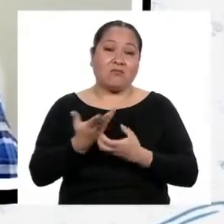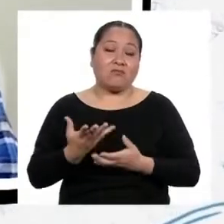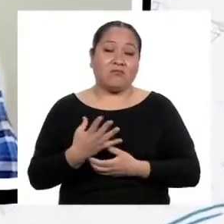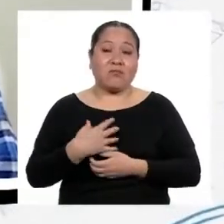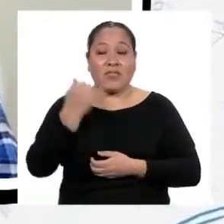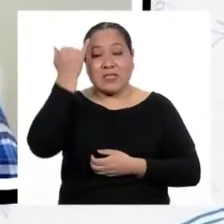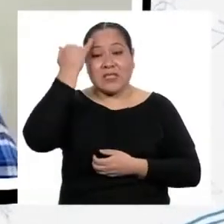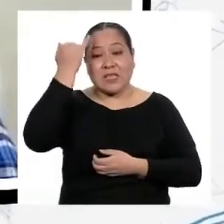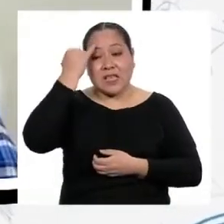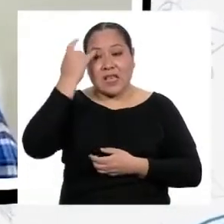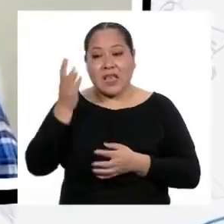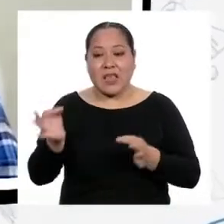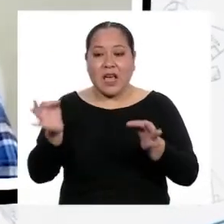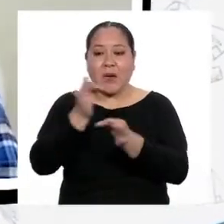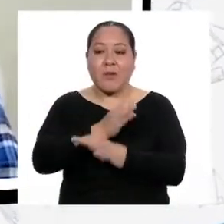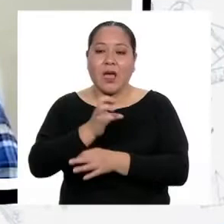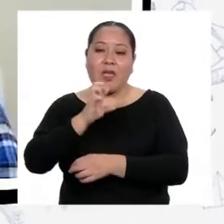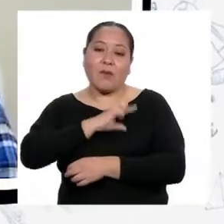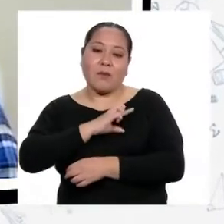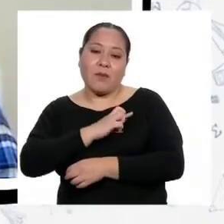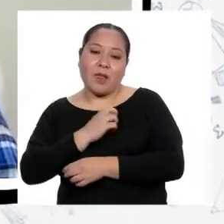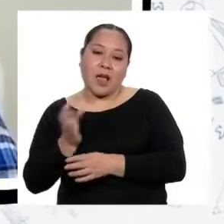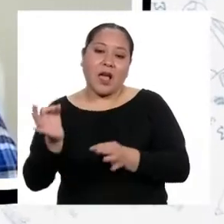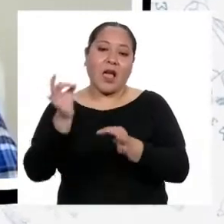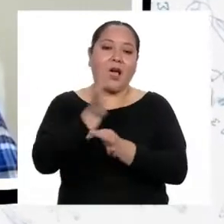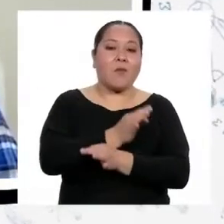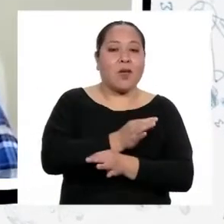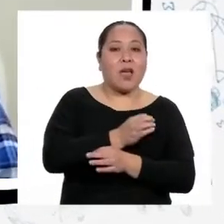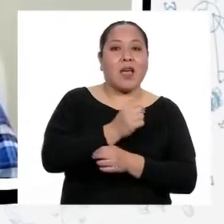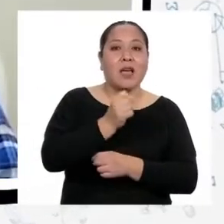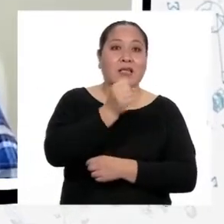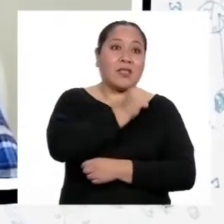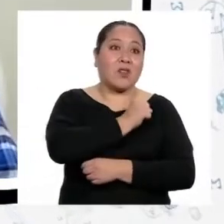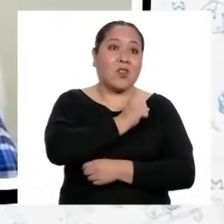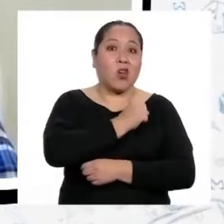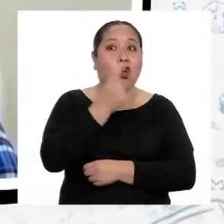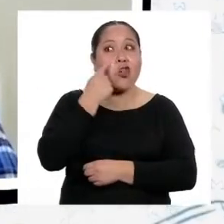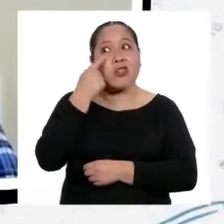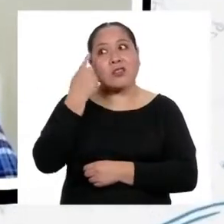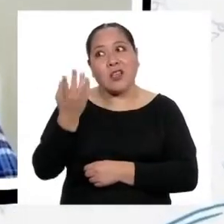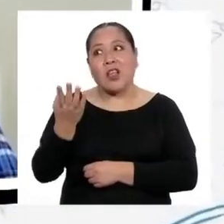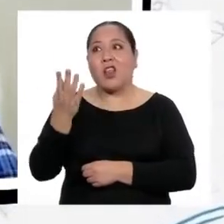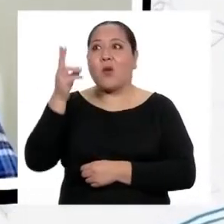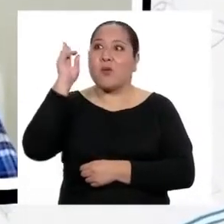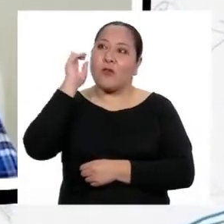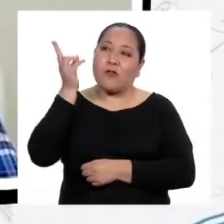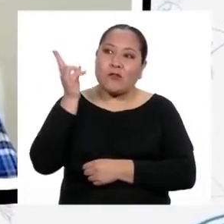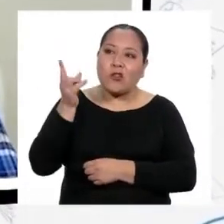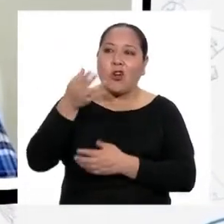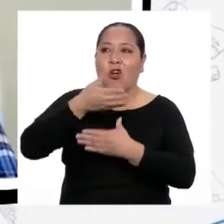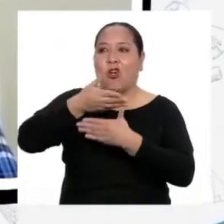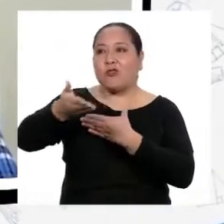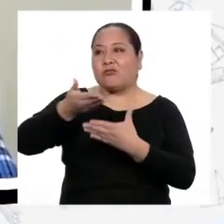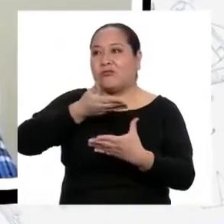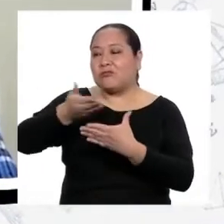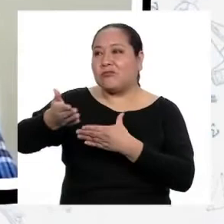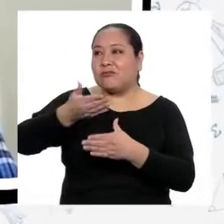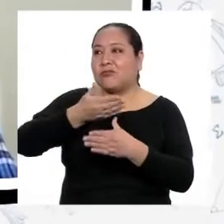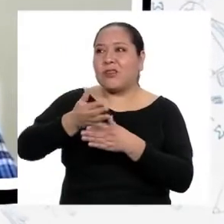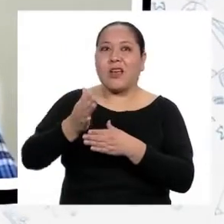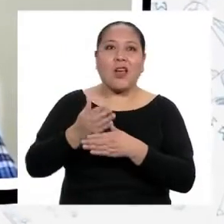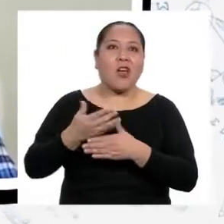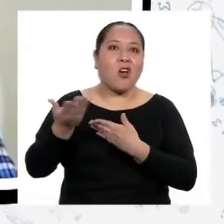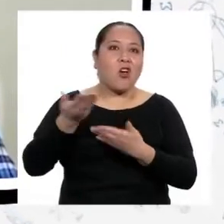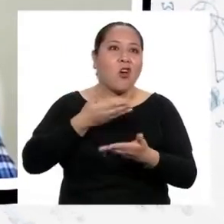de primaria a secundaria eran conocer a mis nuevos profesores, compartir con ellos y que me compartan un poco